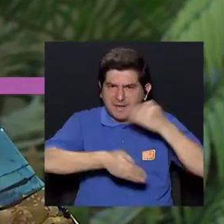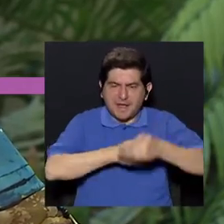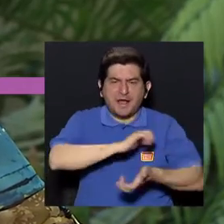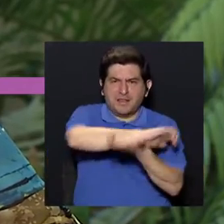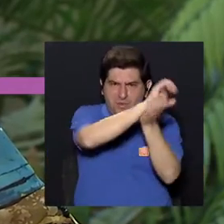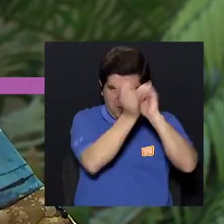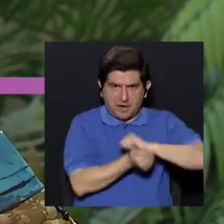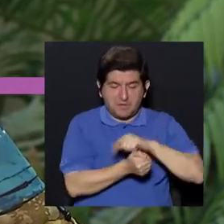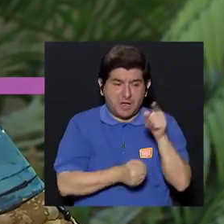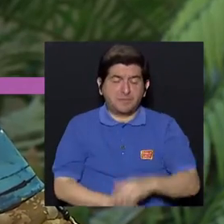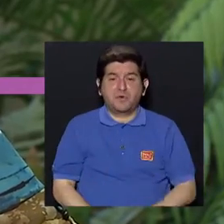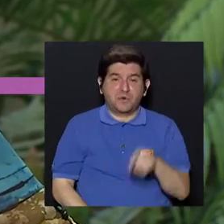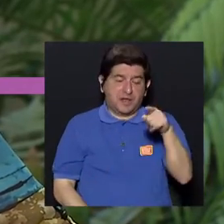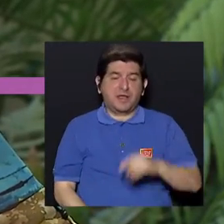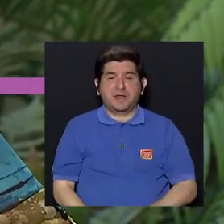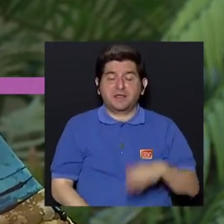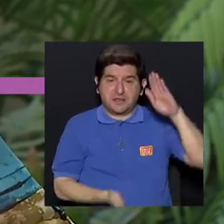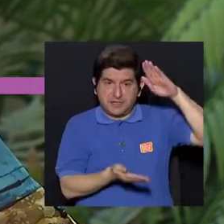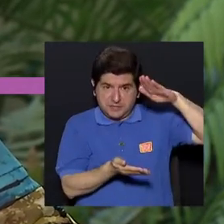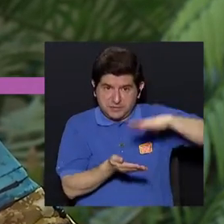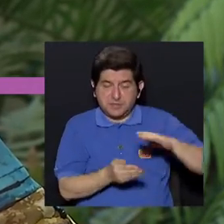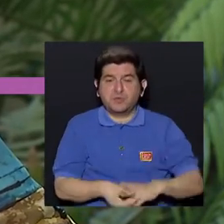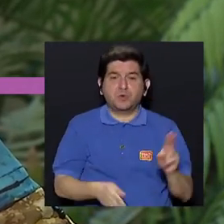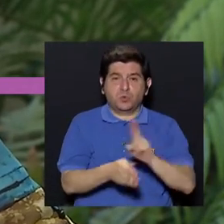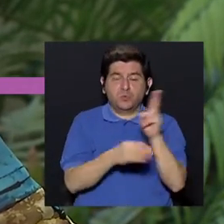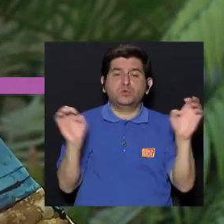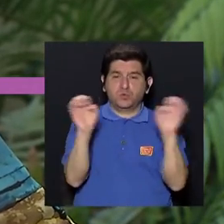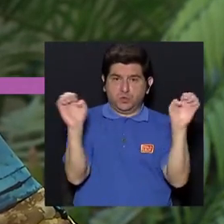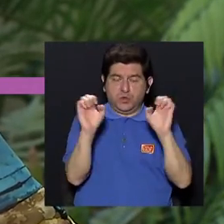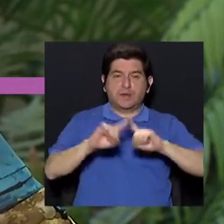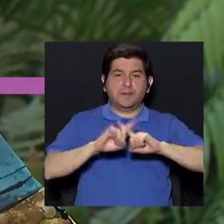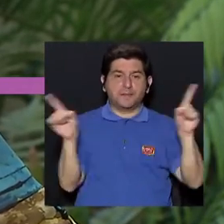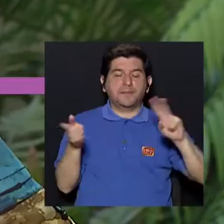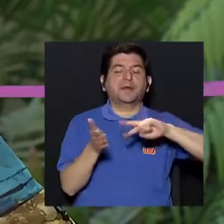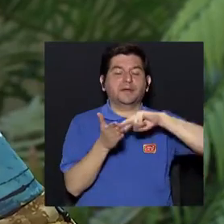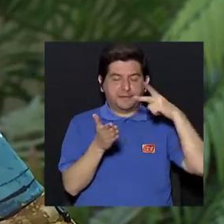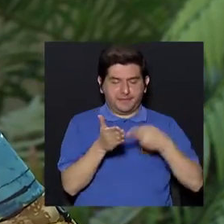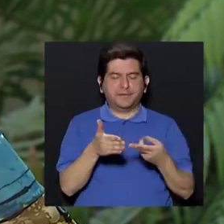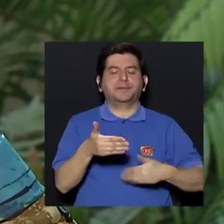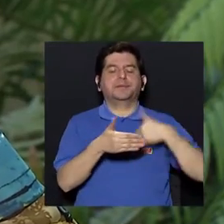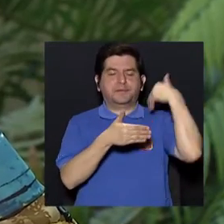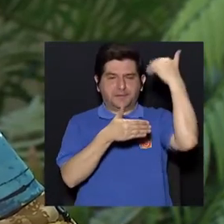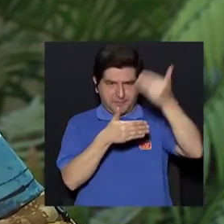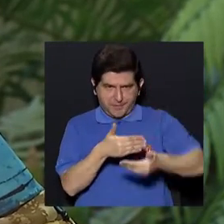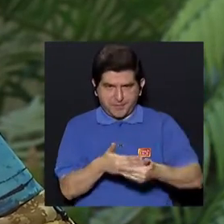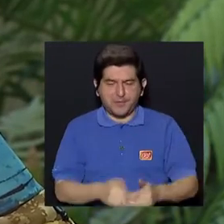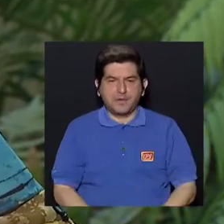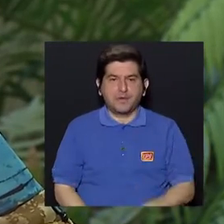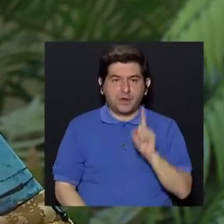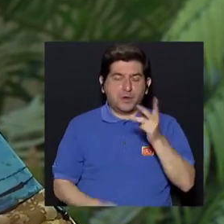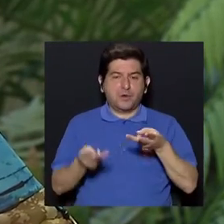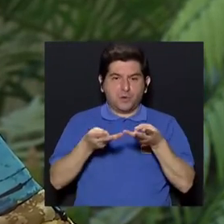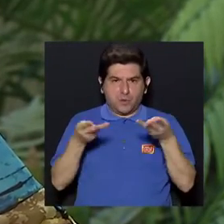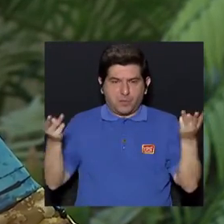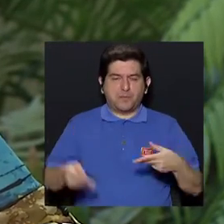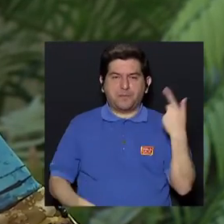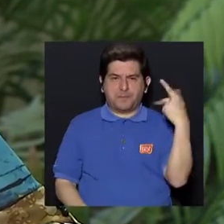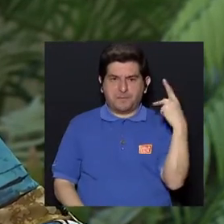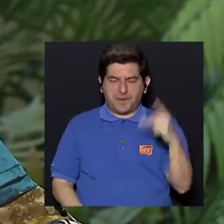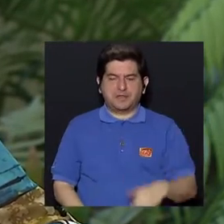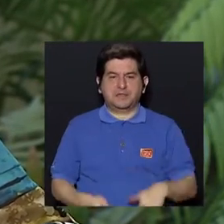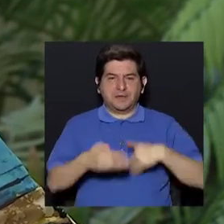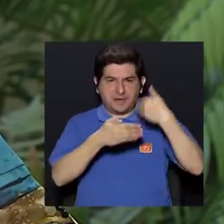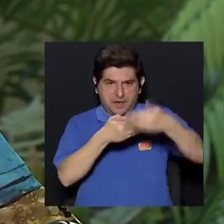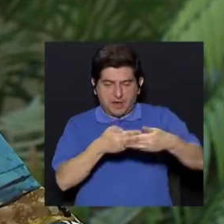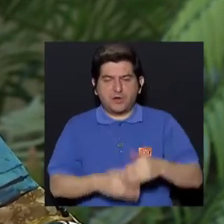¿verdad? Para que se cambien porque son ahorraduras de energía, ¿verdad? Pero sí se convierten, ¿verdad? Posterior a su uso en un residuo peligroso. Luego están